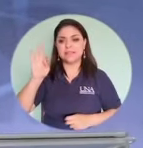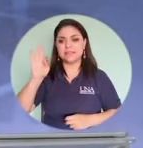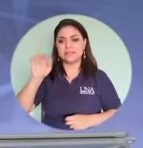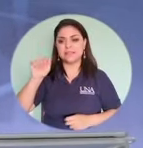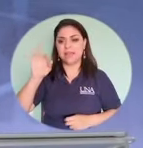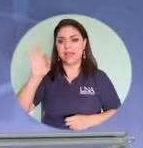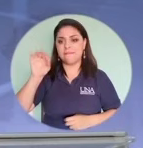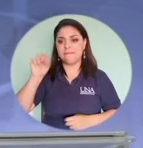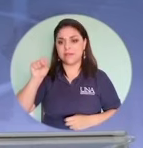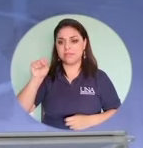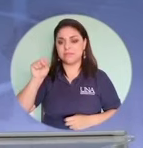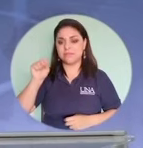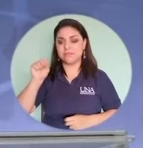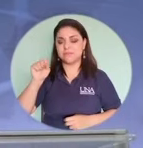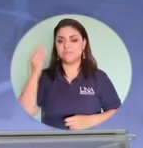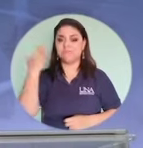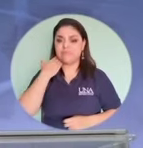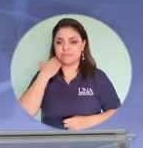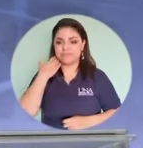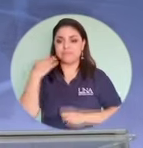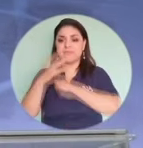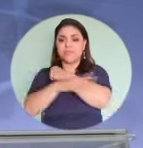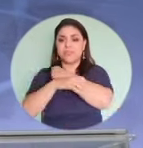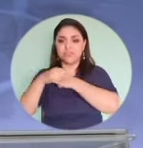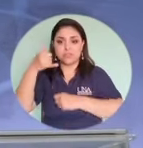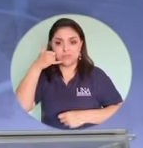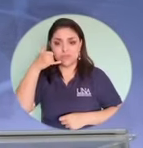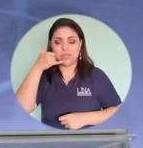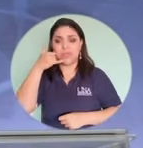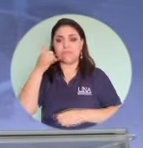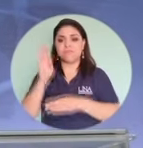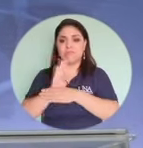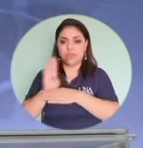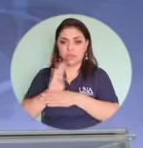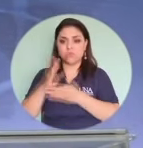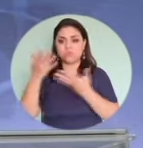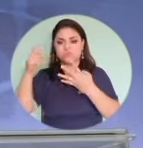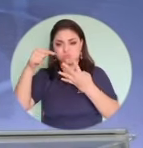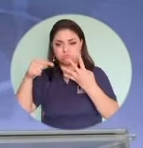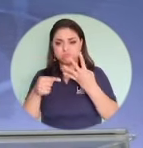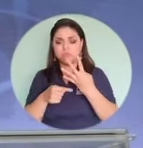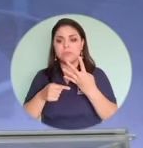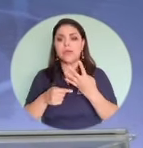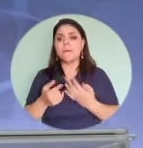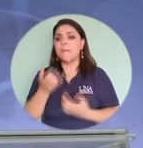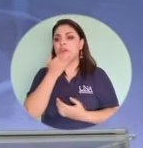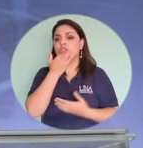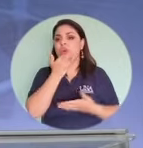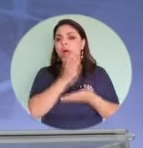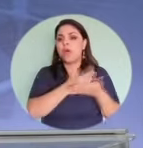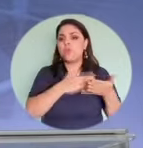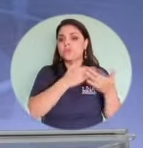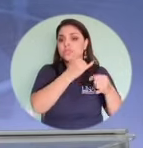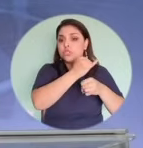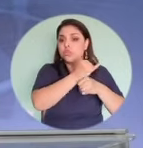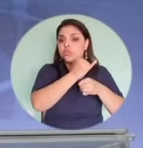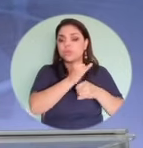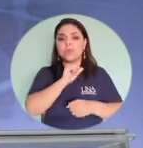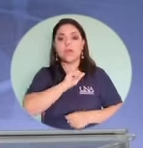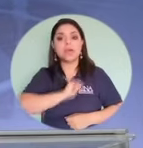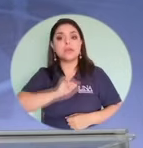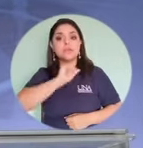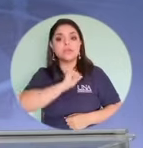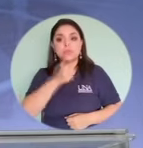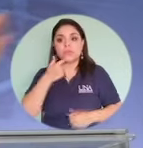traudes y demás, en algún momento algunas instituciones tomaron una actitud en el sentido de, bueno,